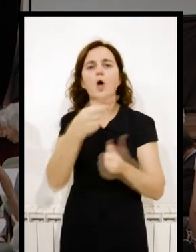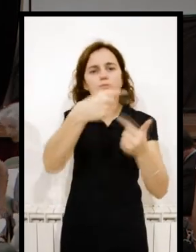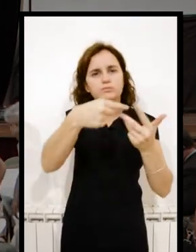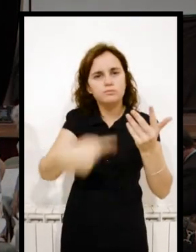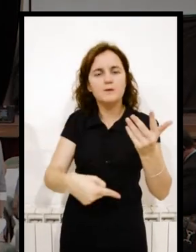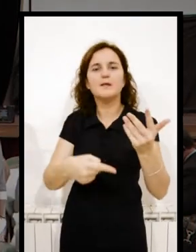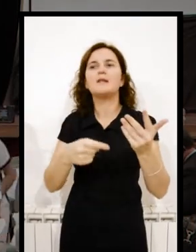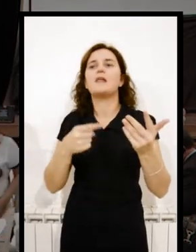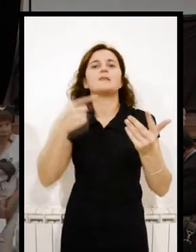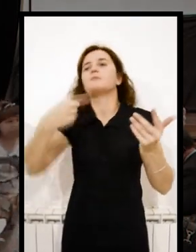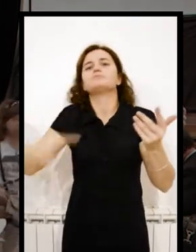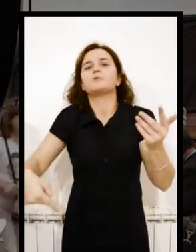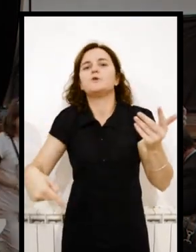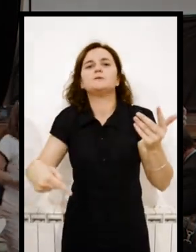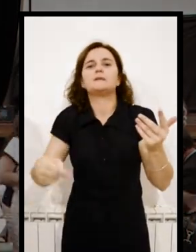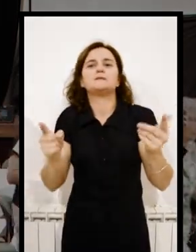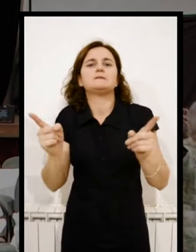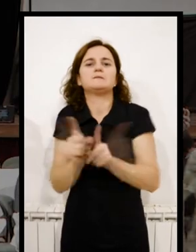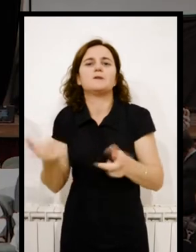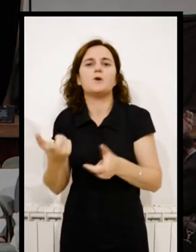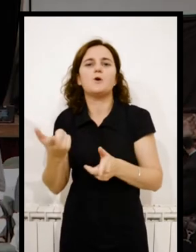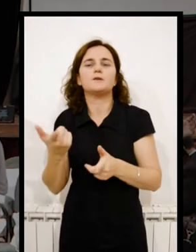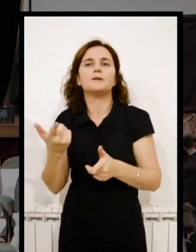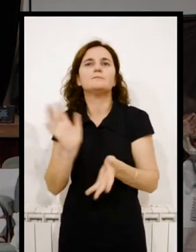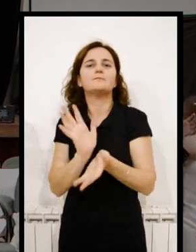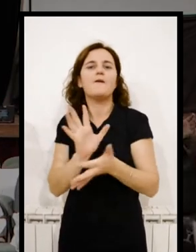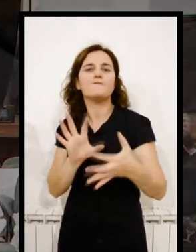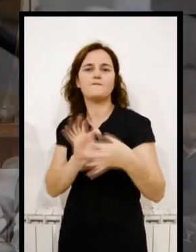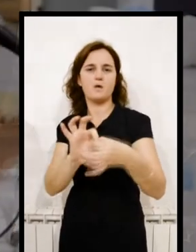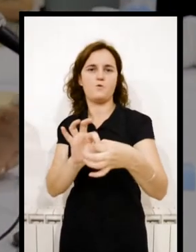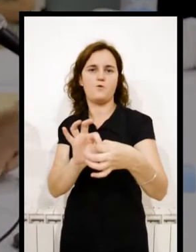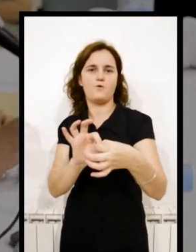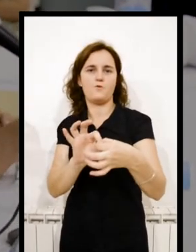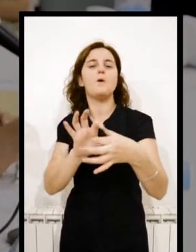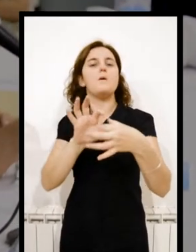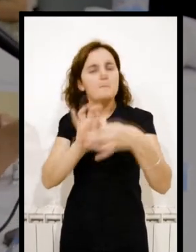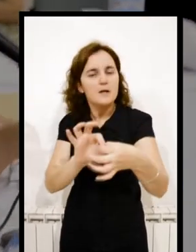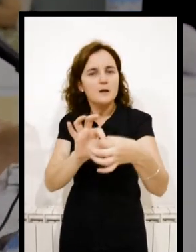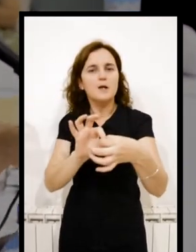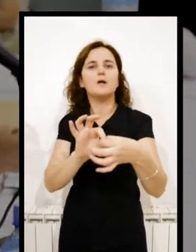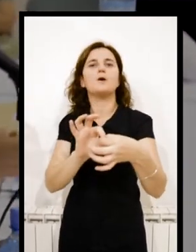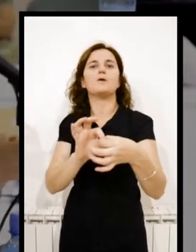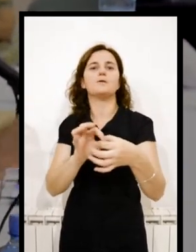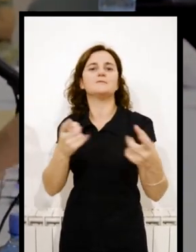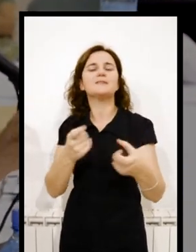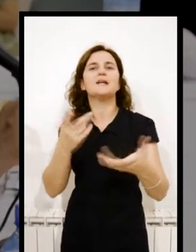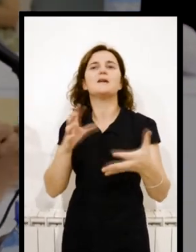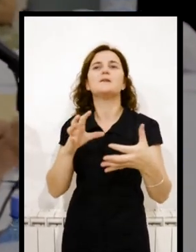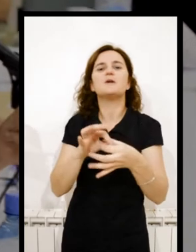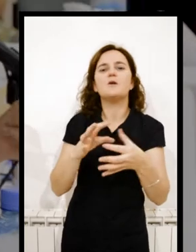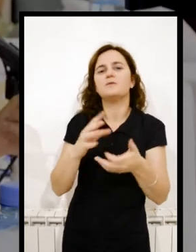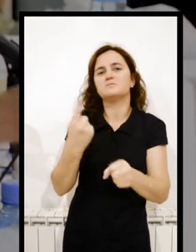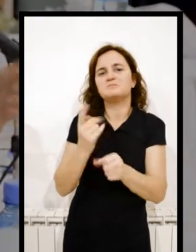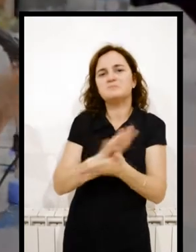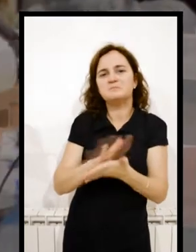páginas, digamos, desde todo eso hasta lo más chiquitito en relación a el vínculo que soporta, digamos, la institución